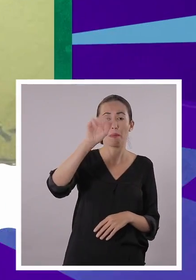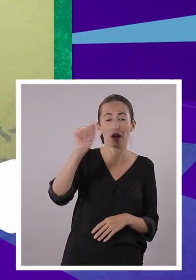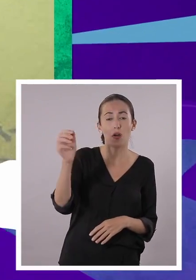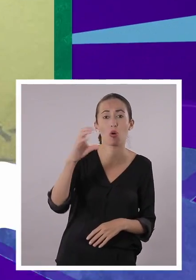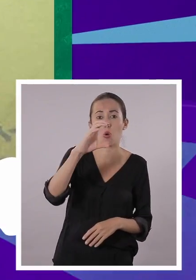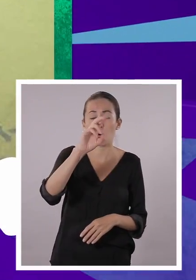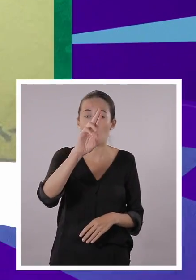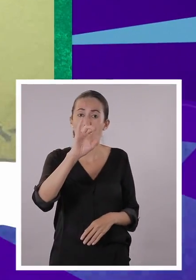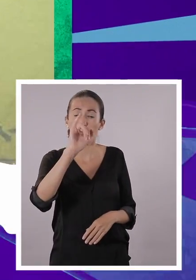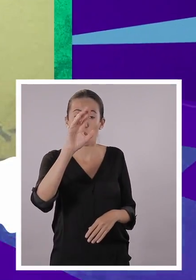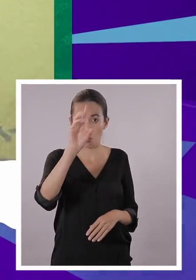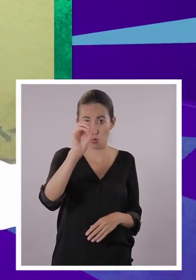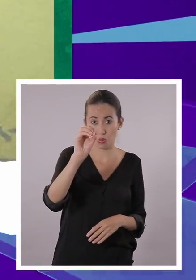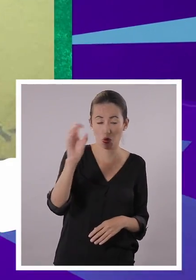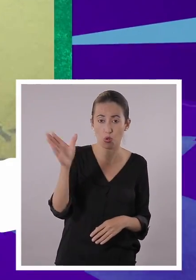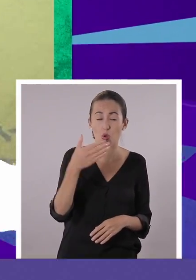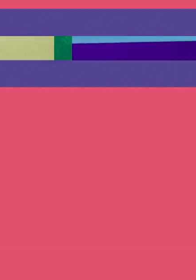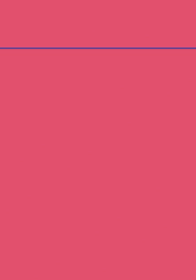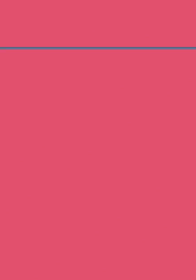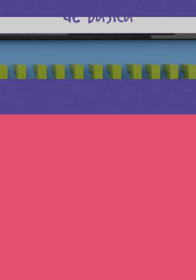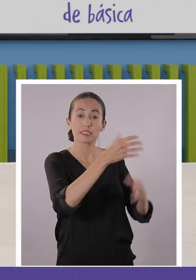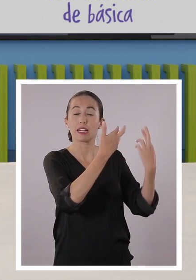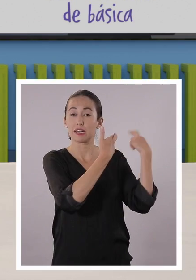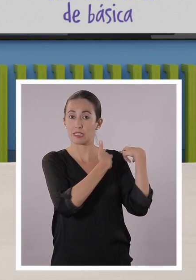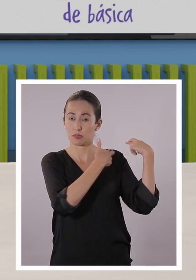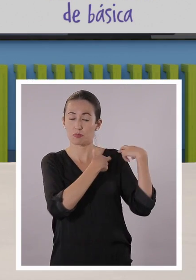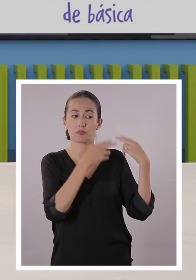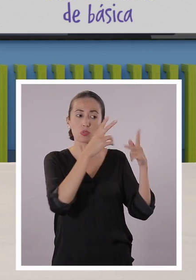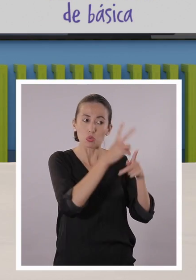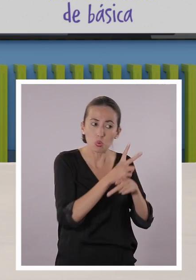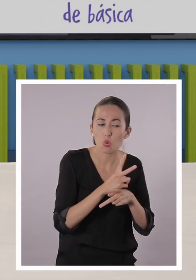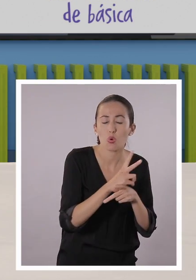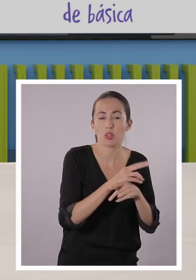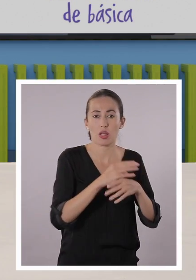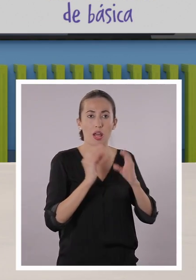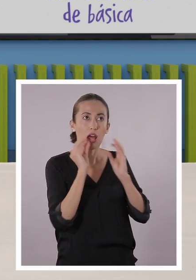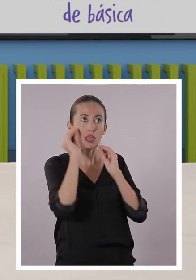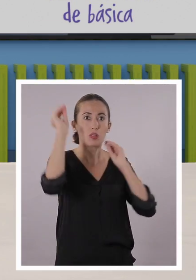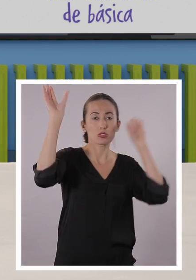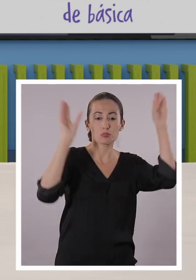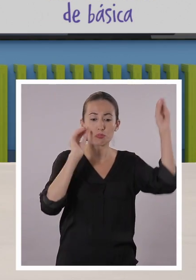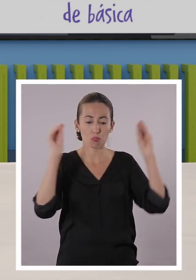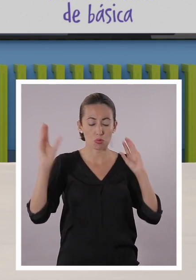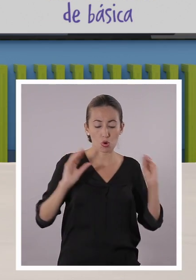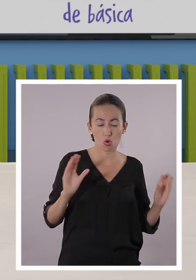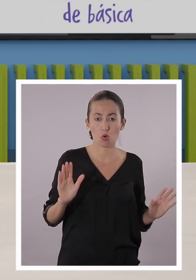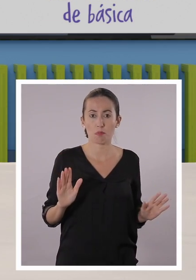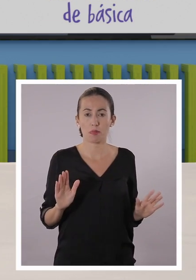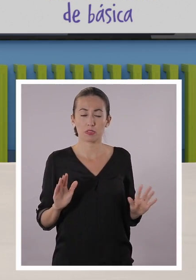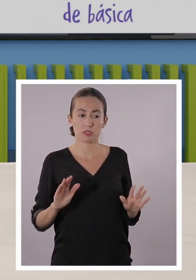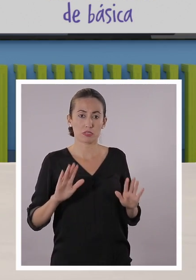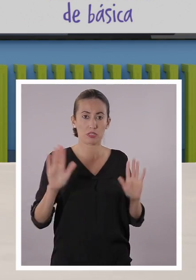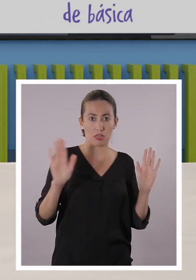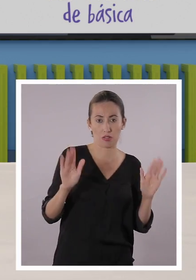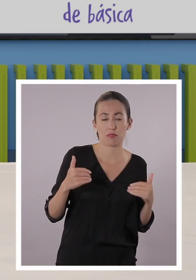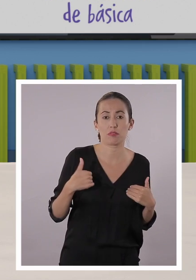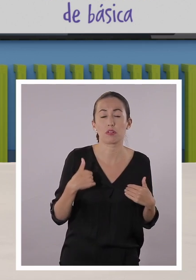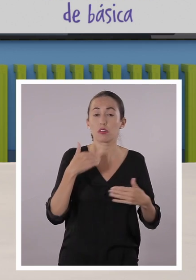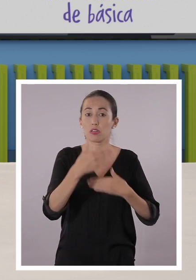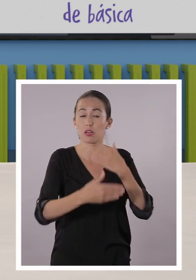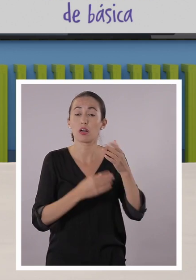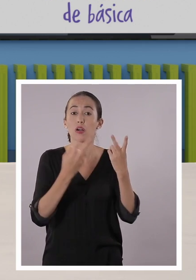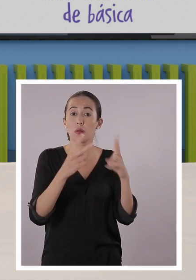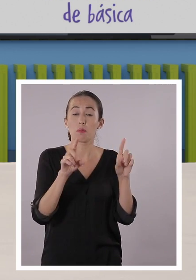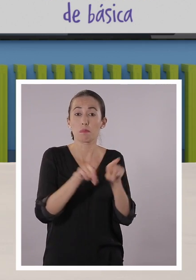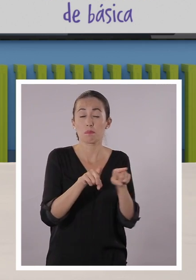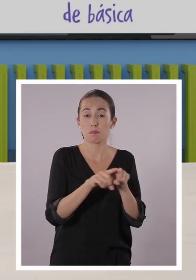Exactamente. Es la persona que está encargada de cuidarlo, de que estén las plumas bien puestas, que los espejos no se caigan y demás. Pero